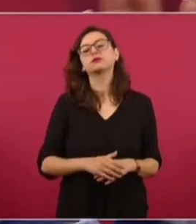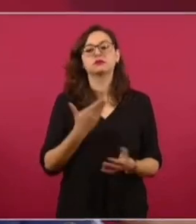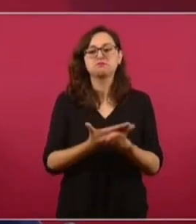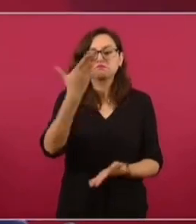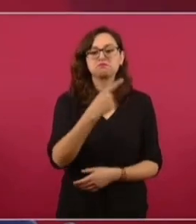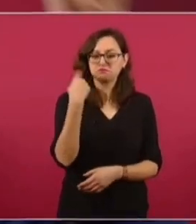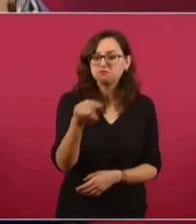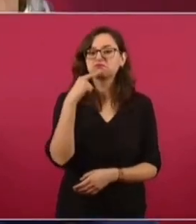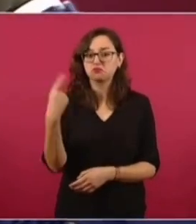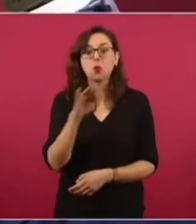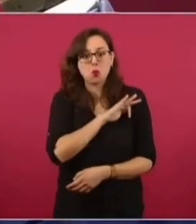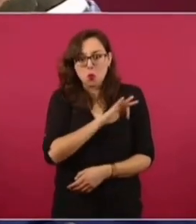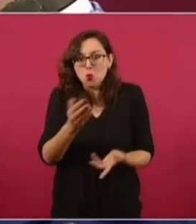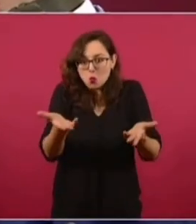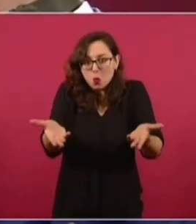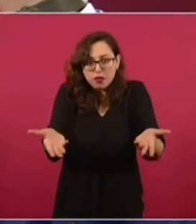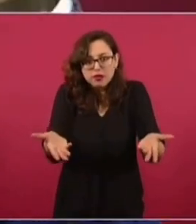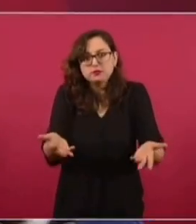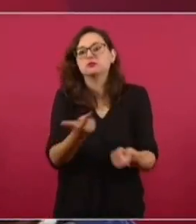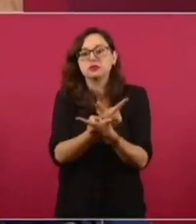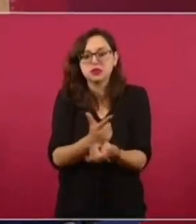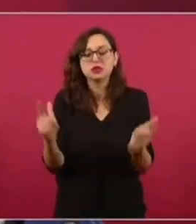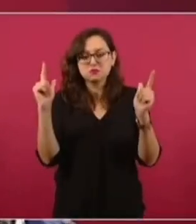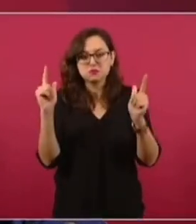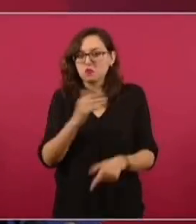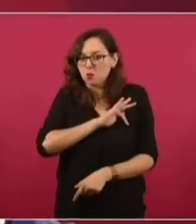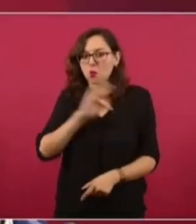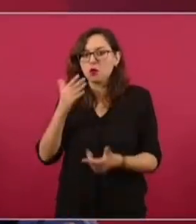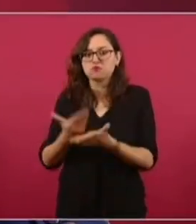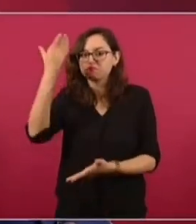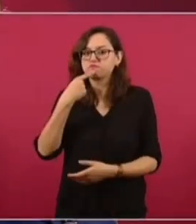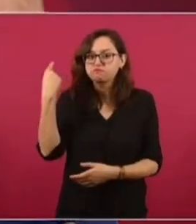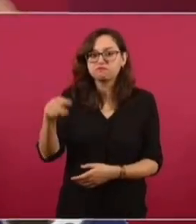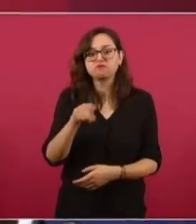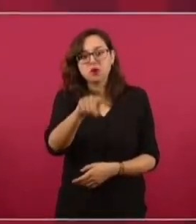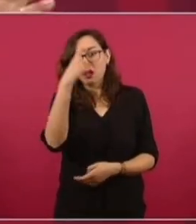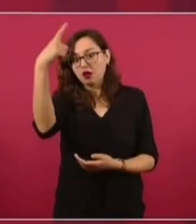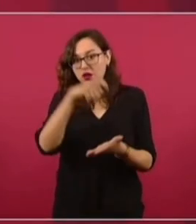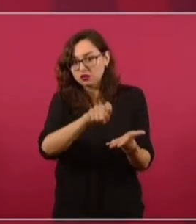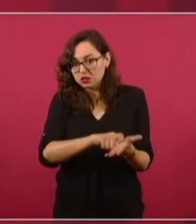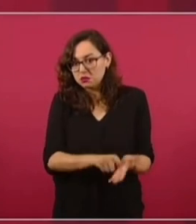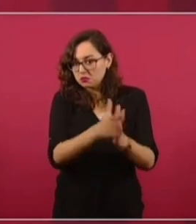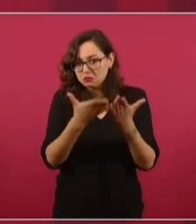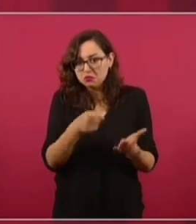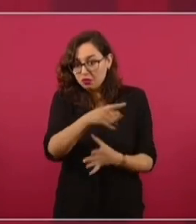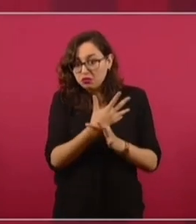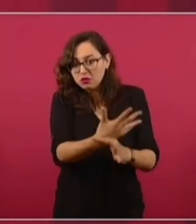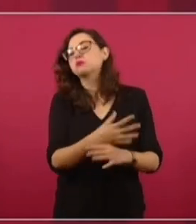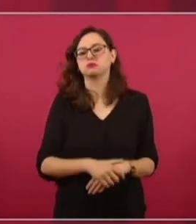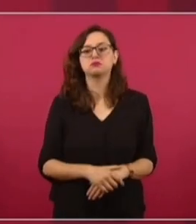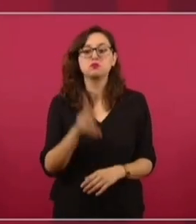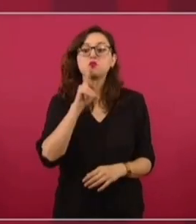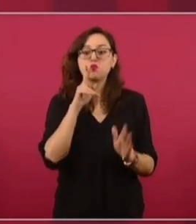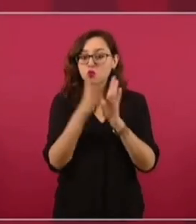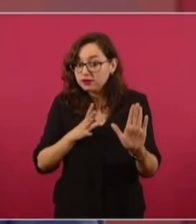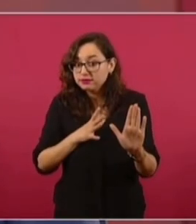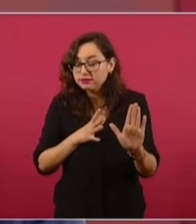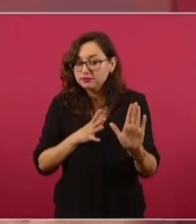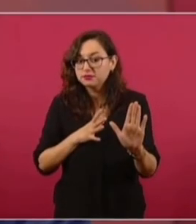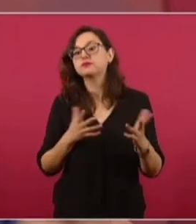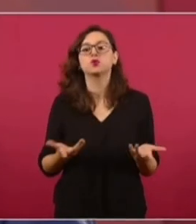y somos libres, y además no descalifico al autor del libro ni a nadie. Pero tenemos que probar,